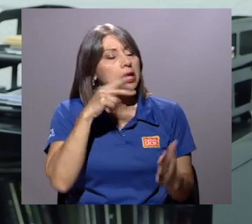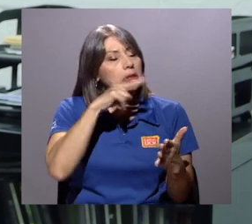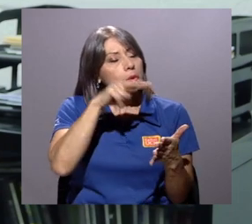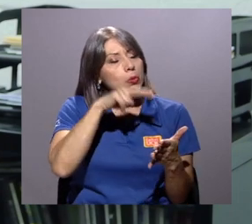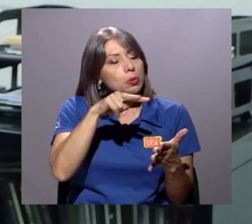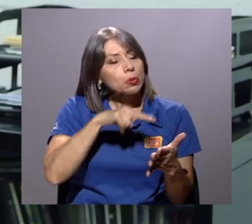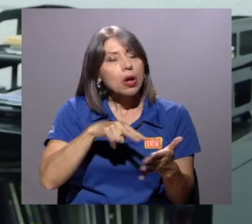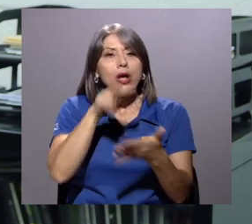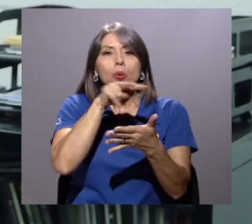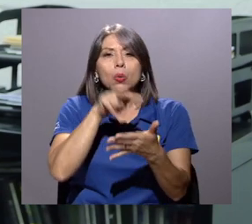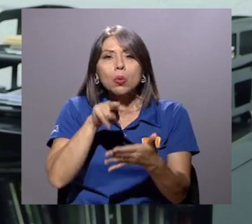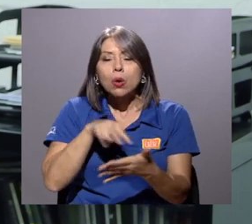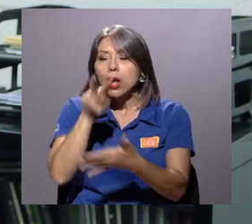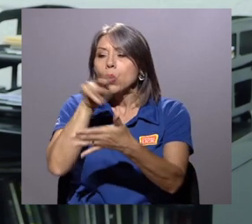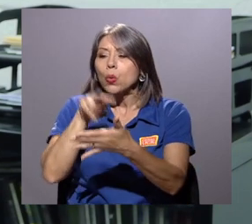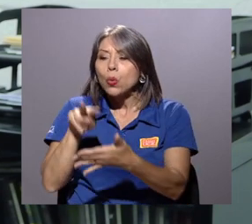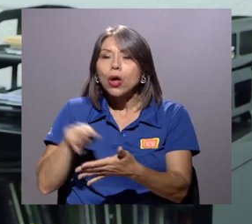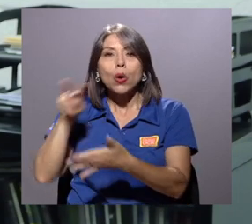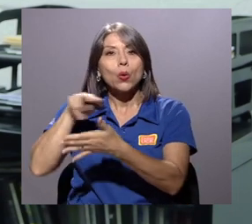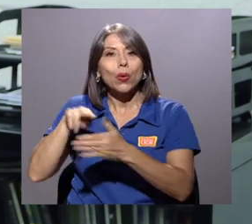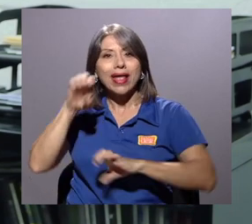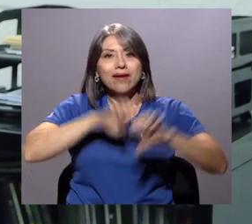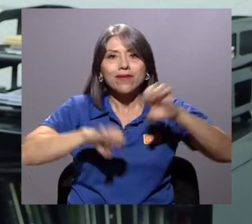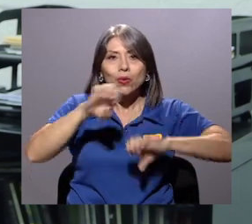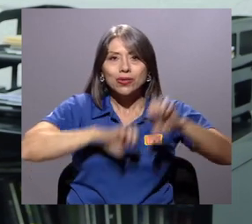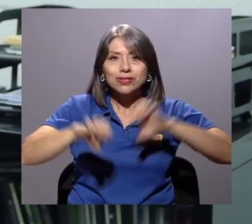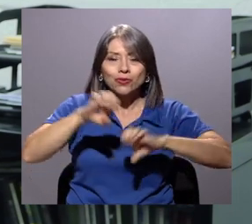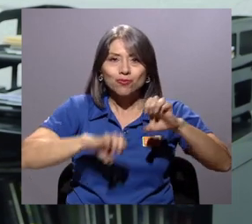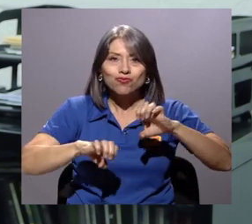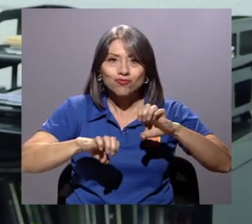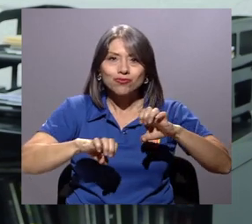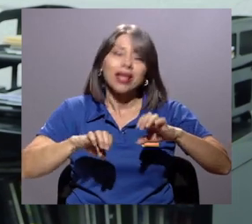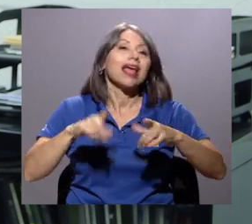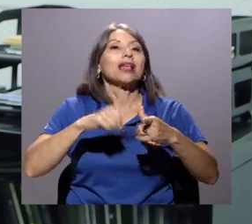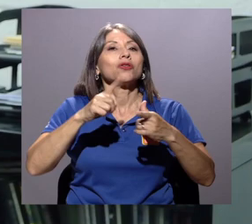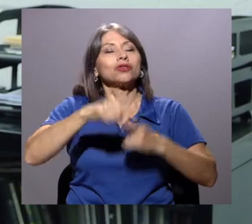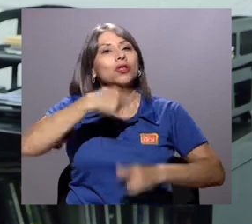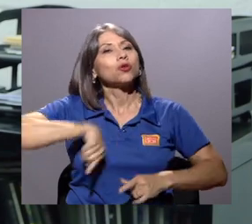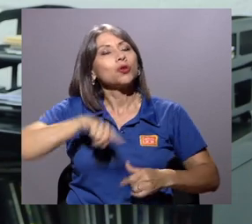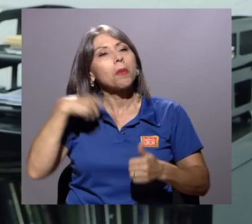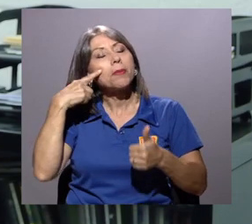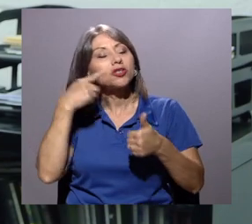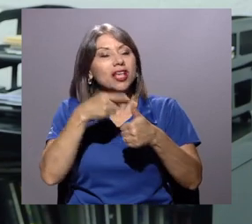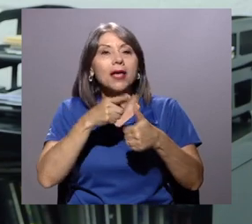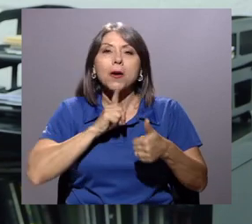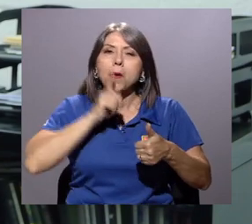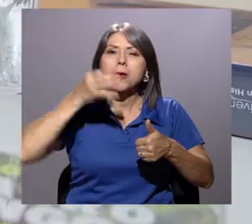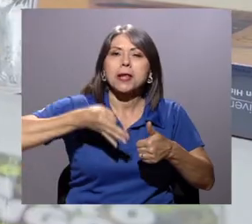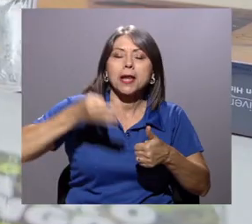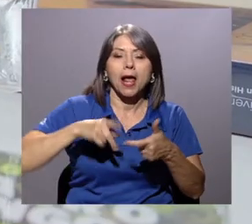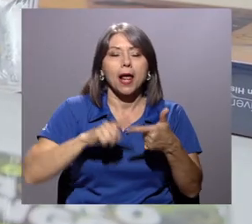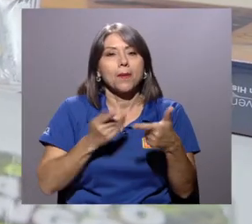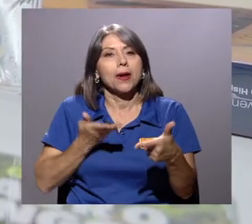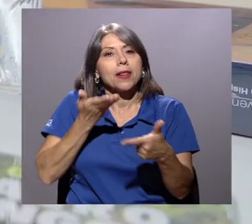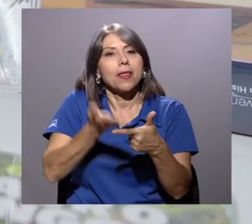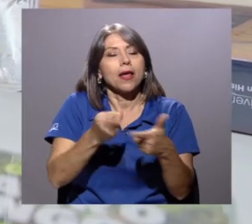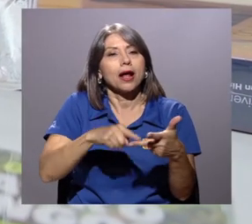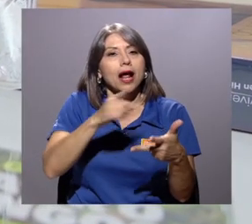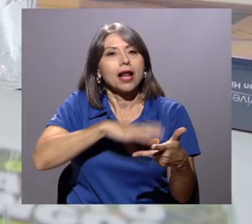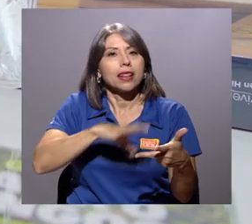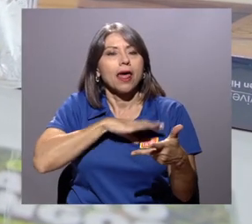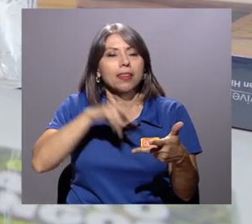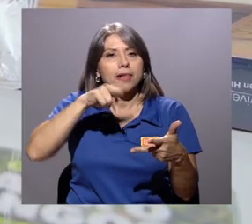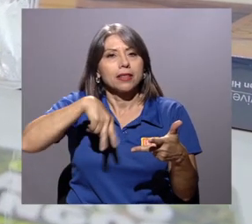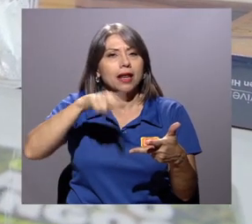una de las propuestas. Entonces aquí básicamente valoraremos lo que es originalidad, planteamiento, calidad